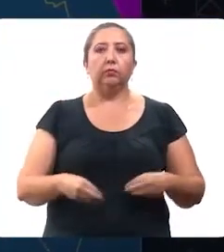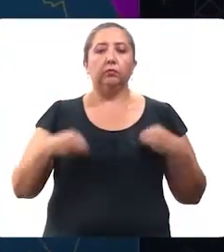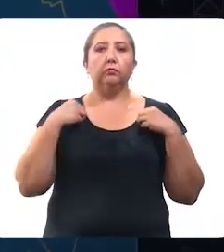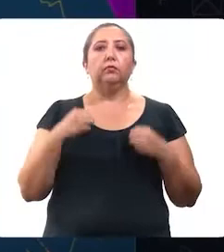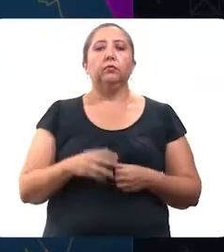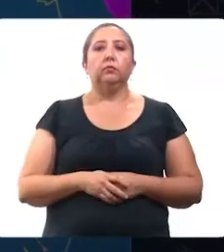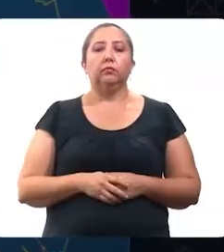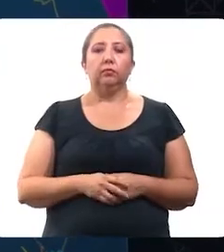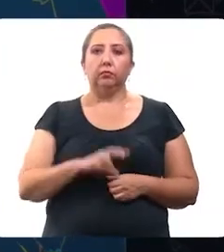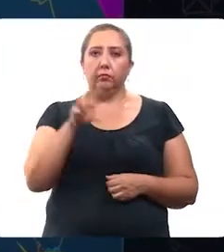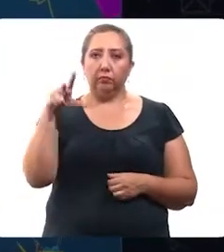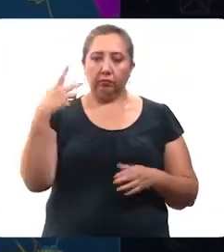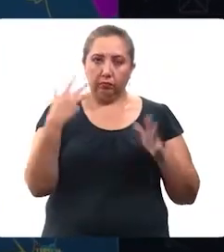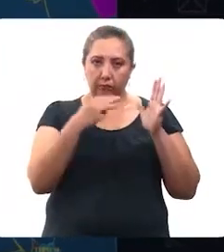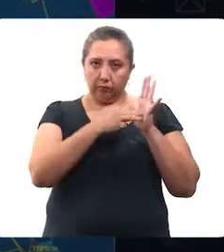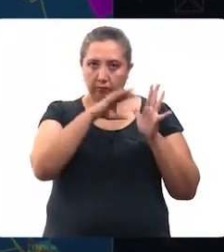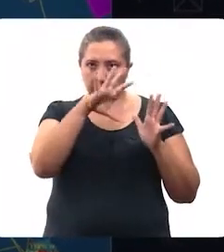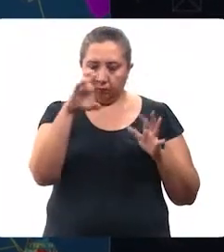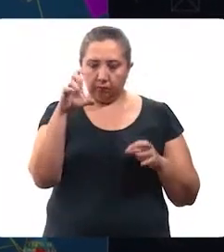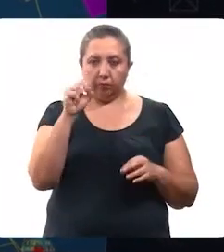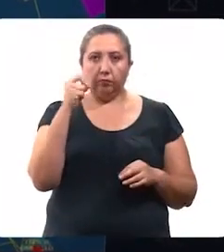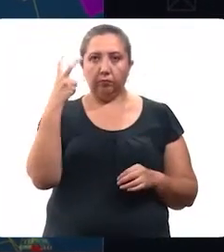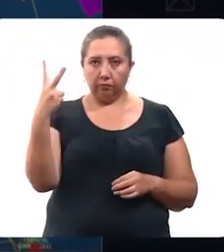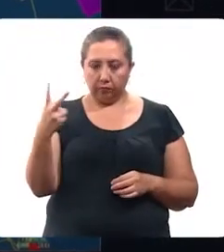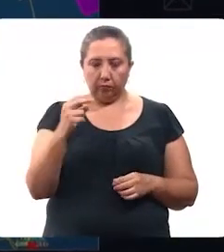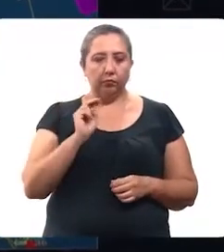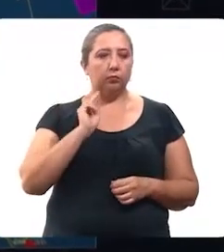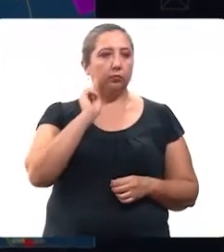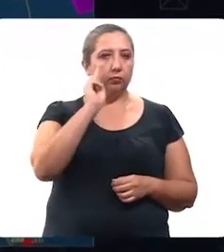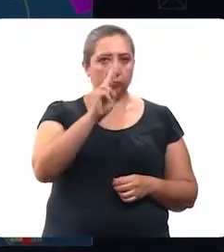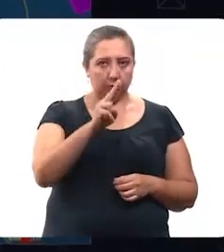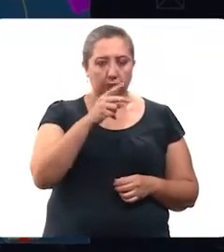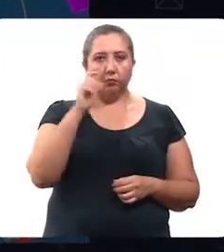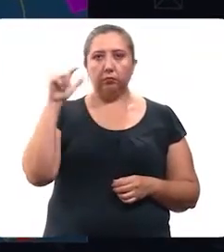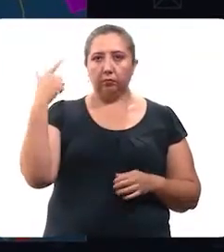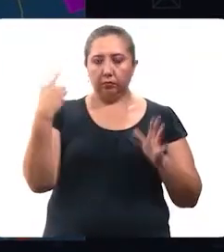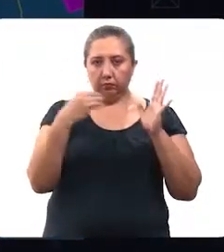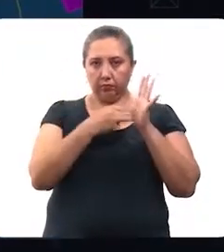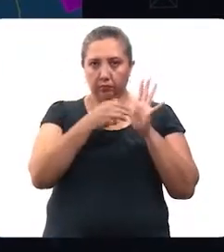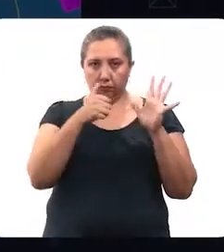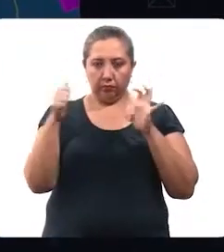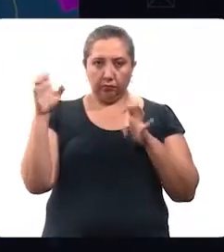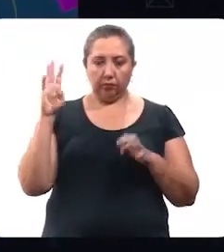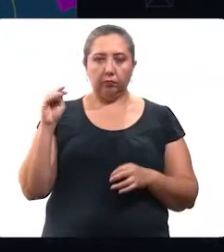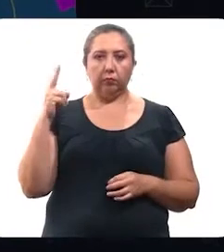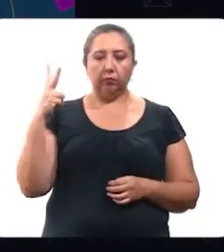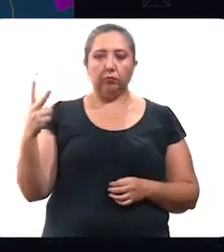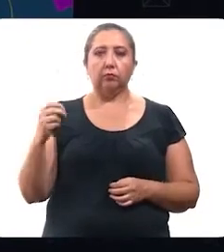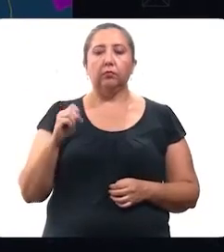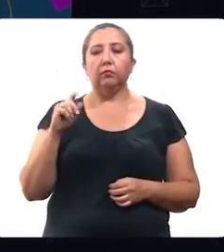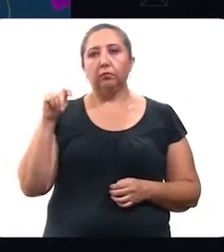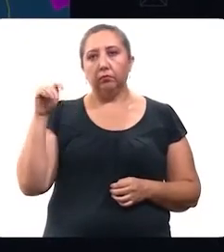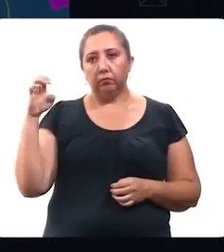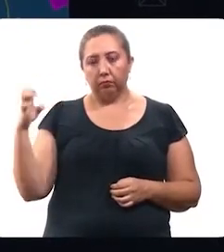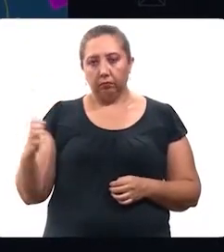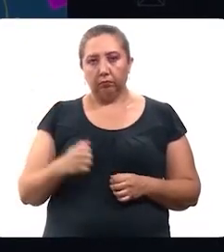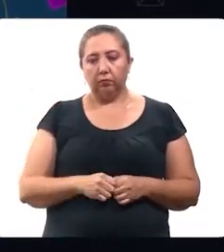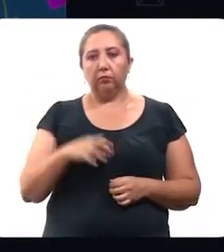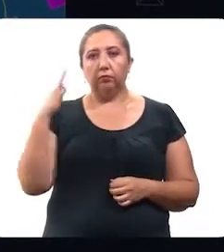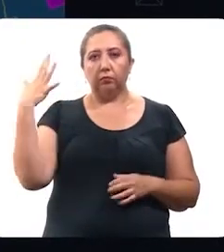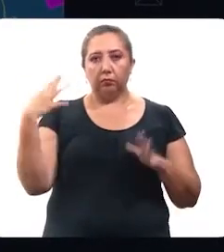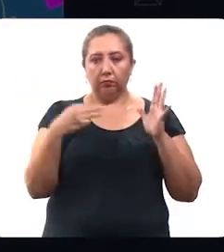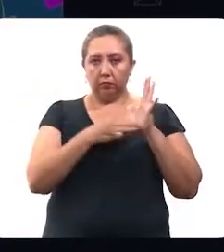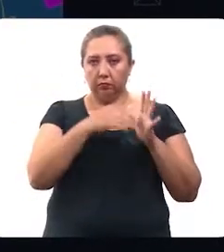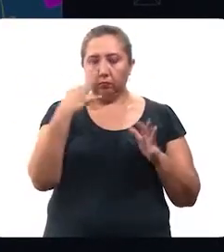patiko, baskun 10 le shakal betatiobo, ukinil tulakalemako patiko, le kohanelo, tian ixiljumpelu inaltak 107 jaube, kuyesagilople